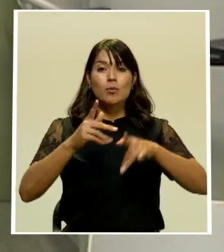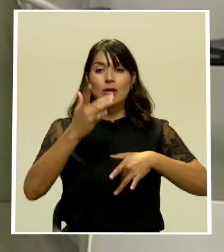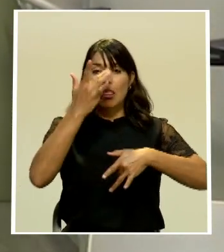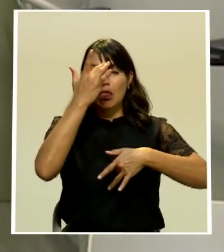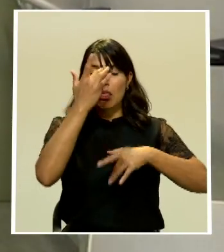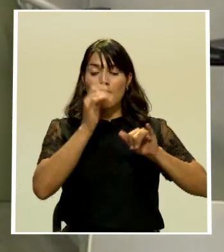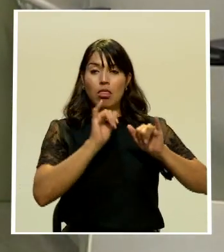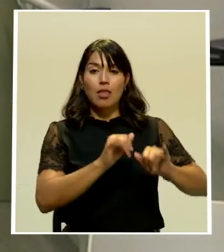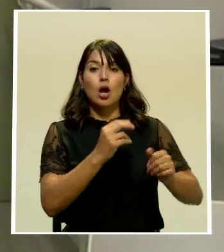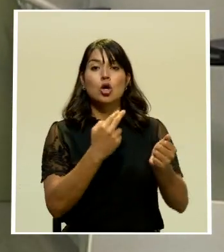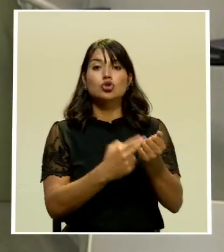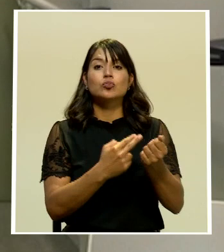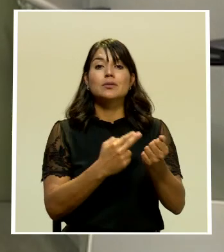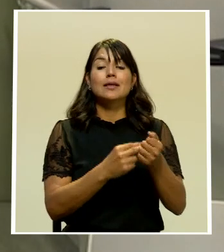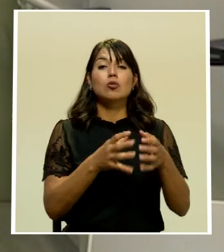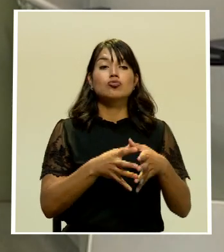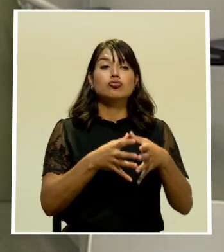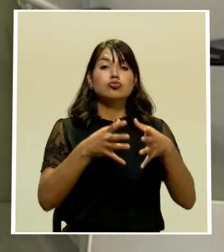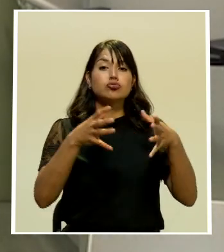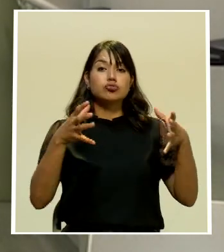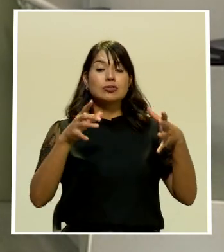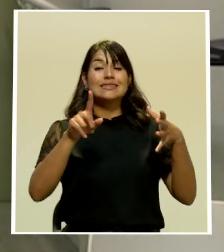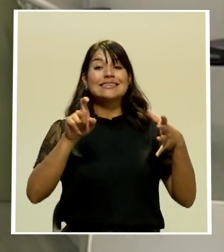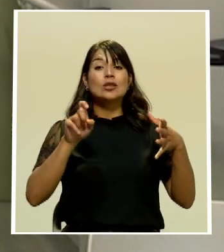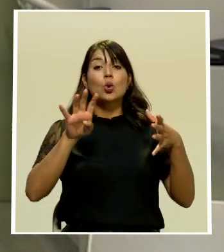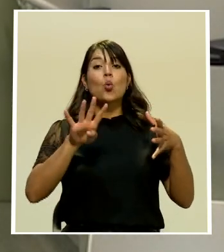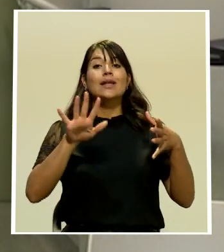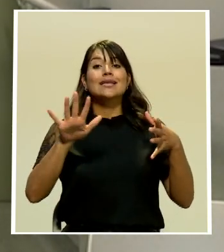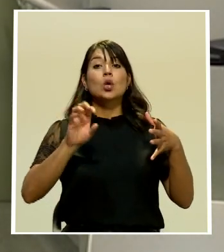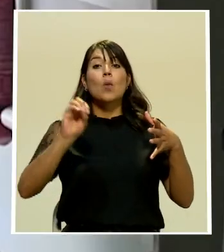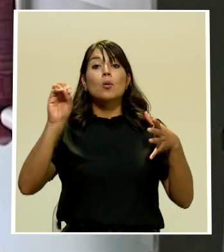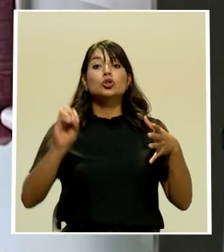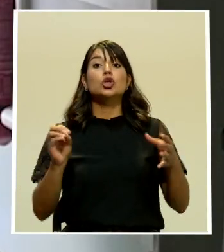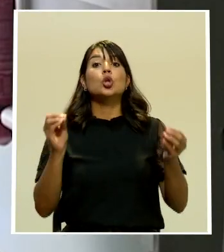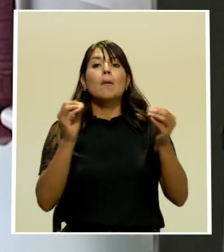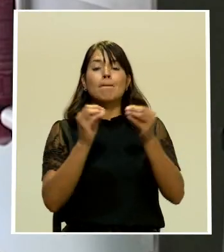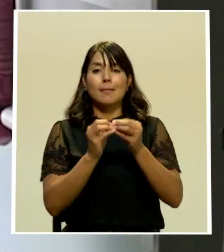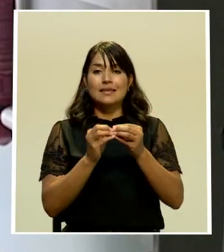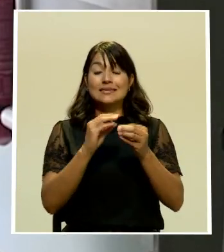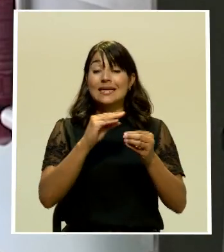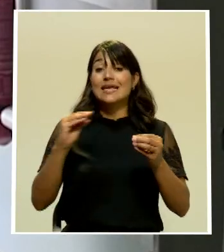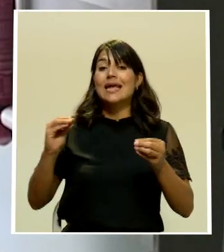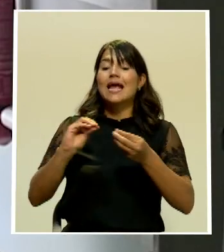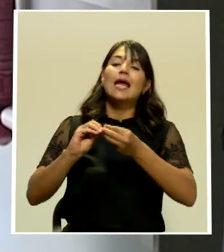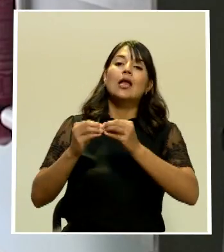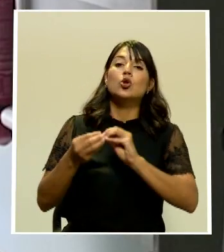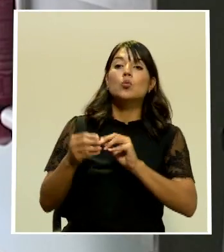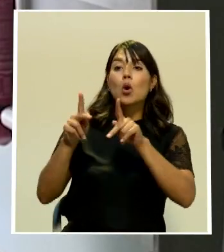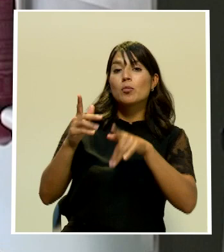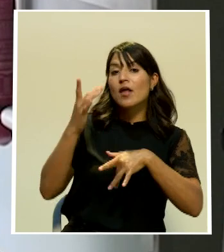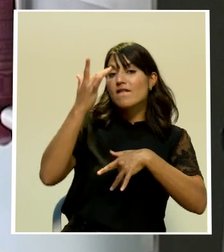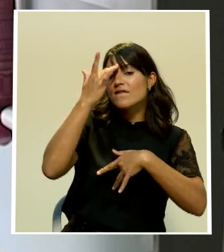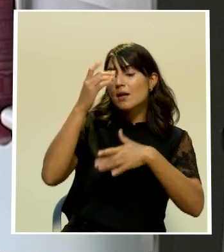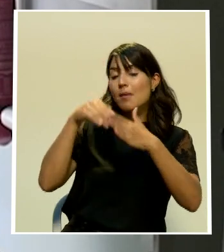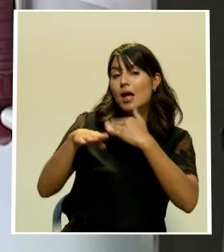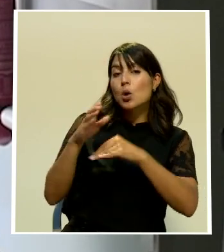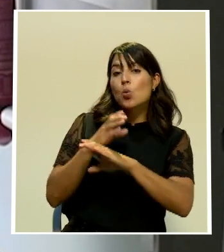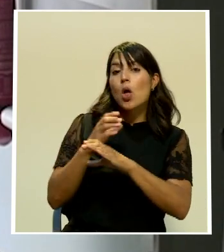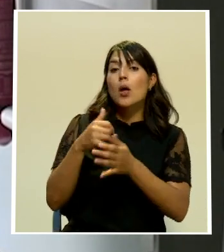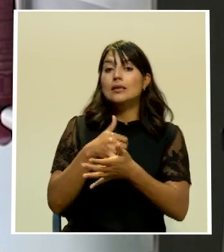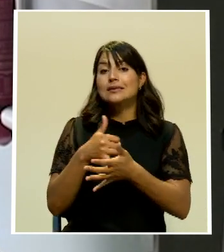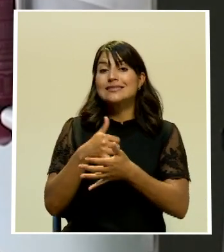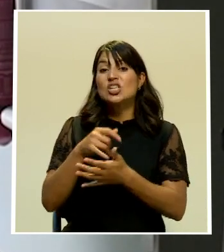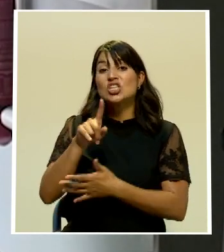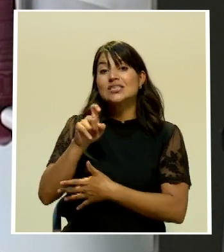hospitales Lombardos aumentó en un 145% y la cifra de enfermos en cuidados intensivos un 126